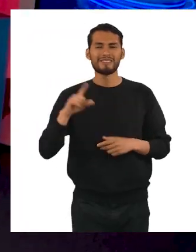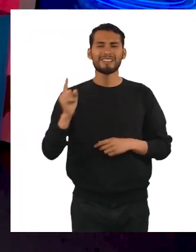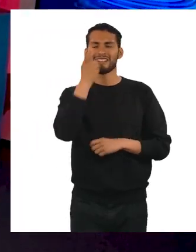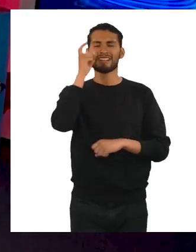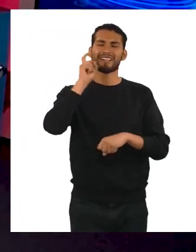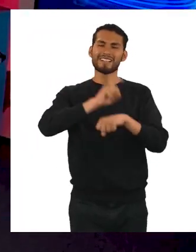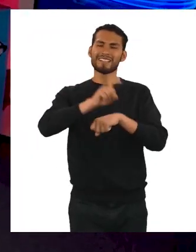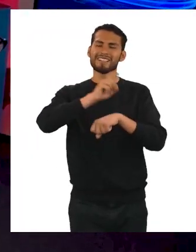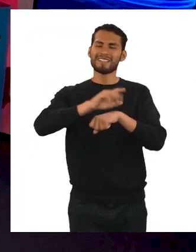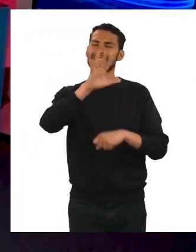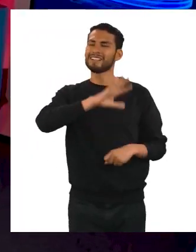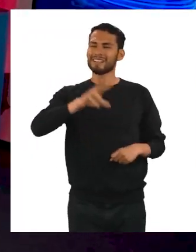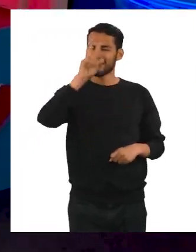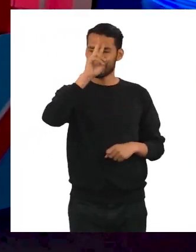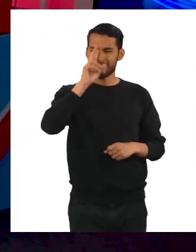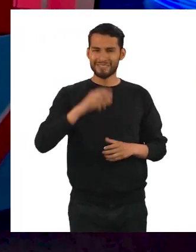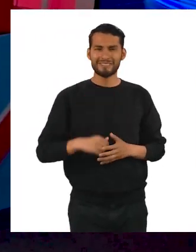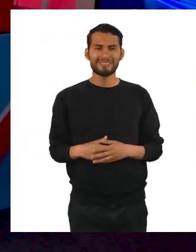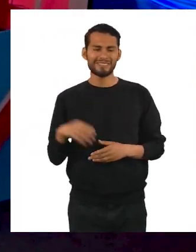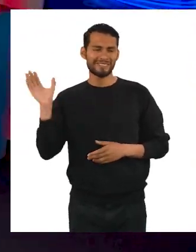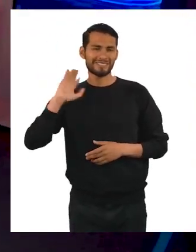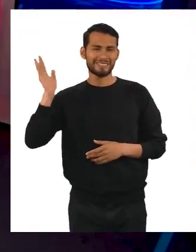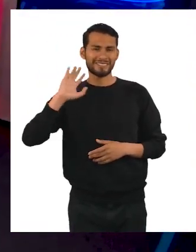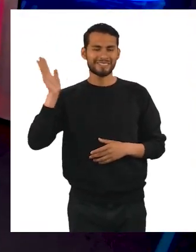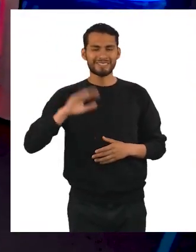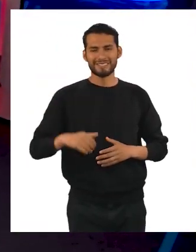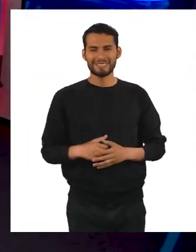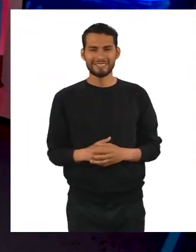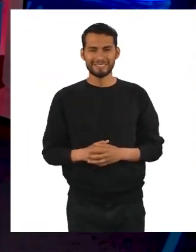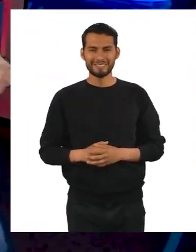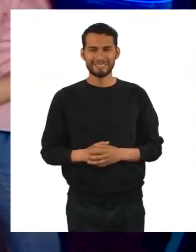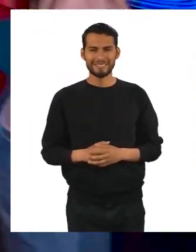el primer canal educativo del Perú. ¡Chao!